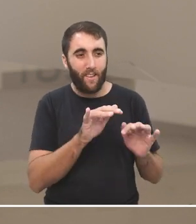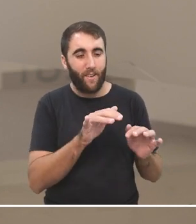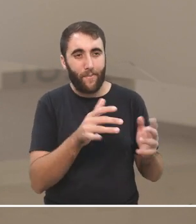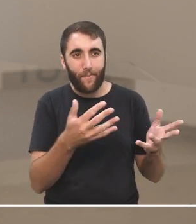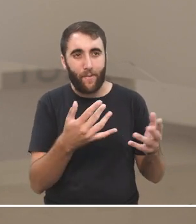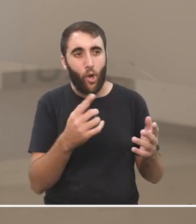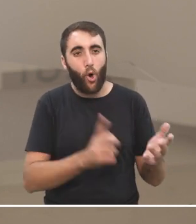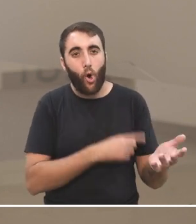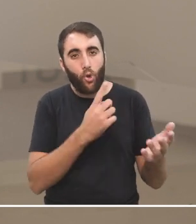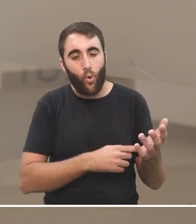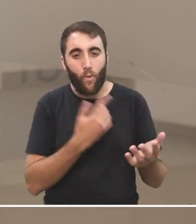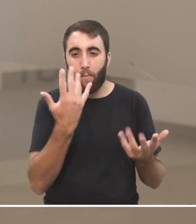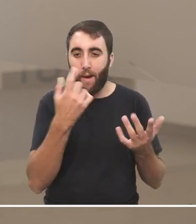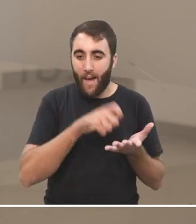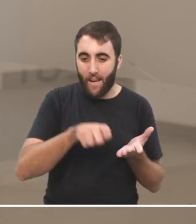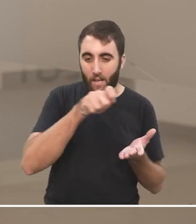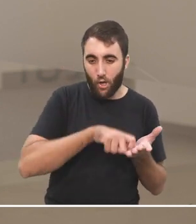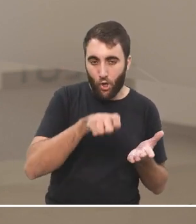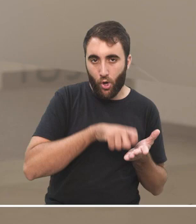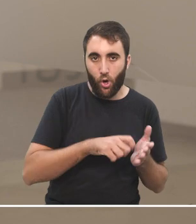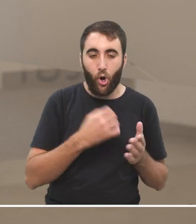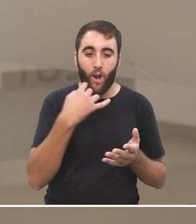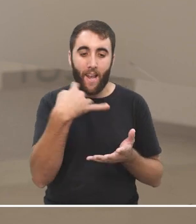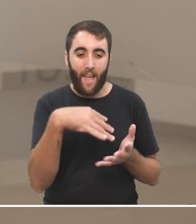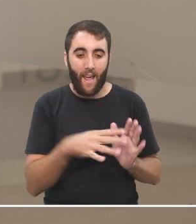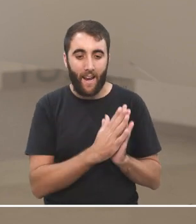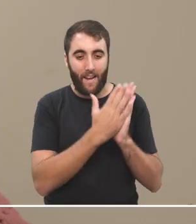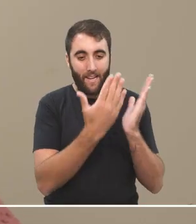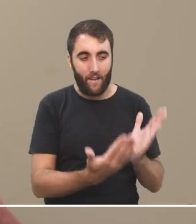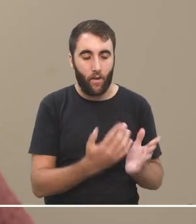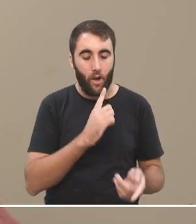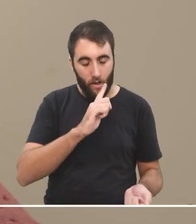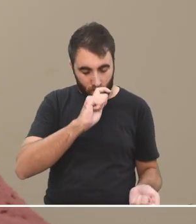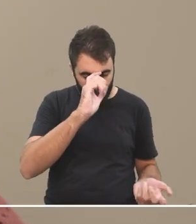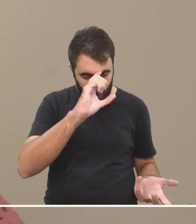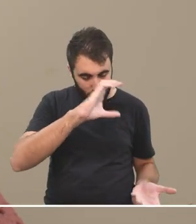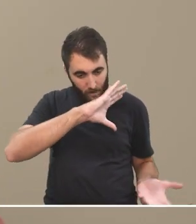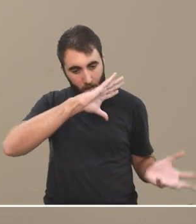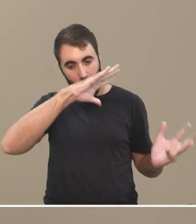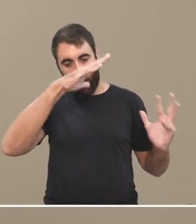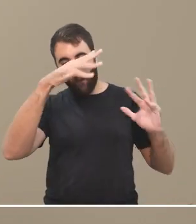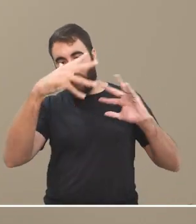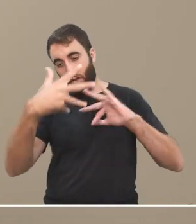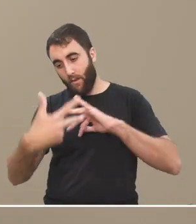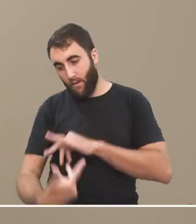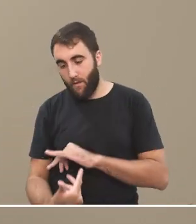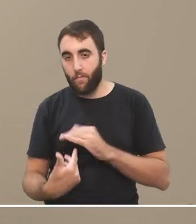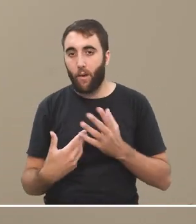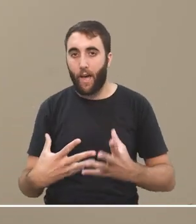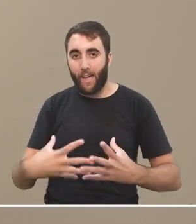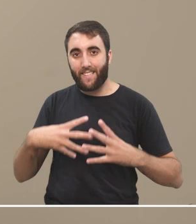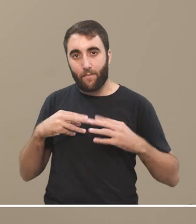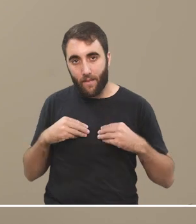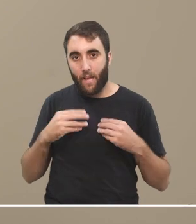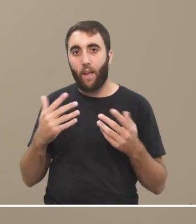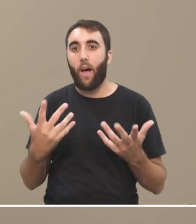la costumbre de escribir a mano, por ejemplo, y de leer en papel, tuvimos que hacer todo un proceso de compatibilizarnos con